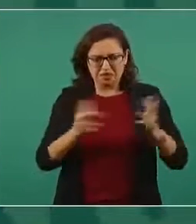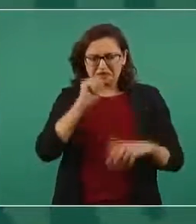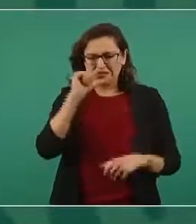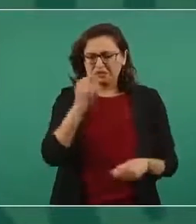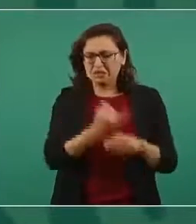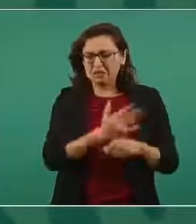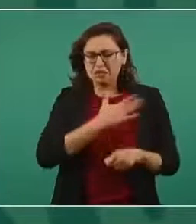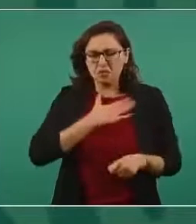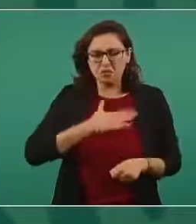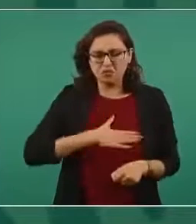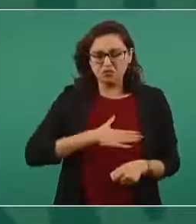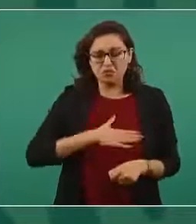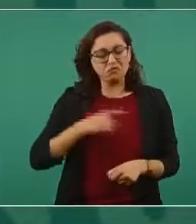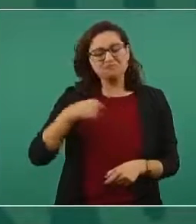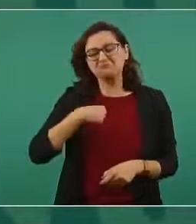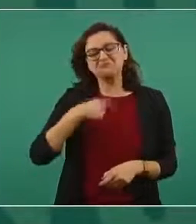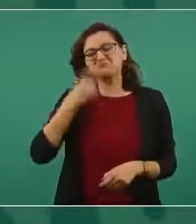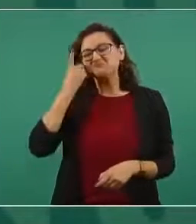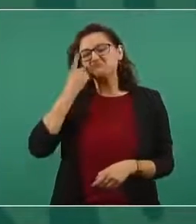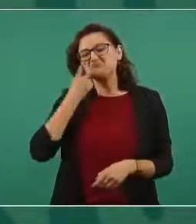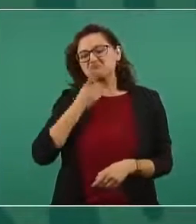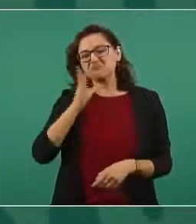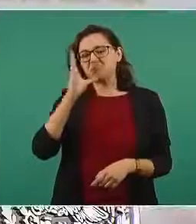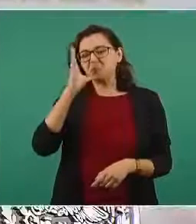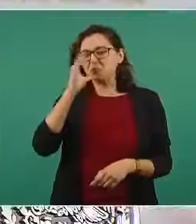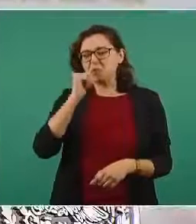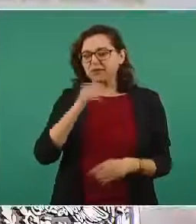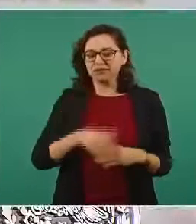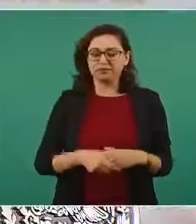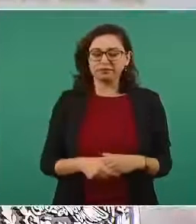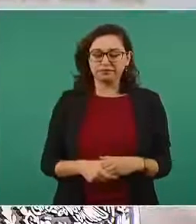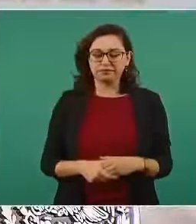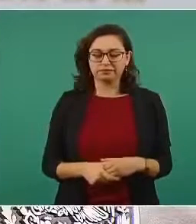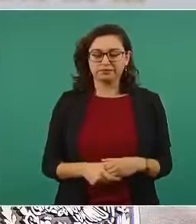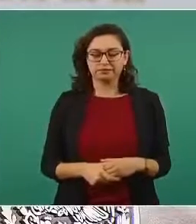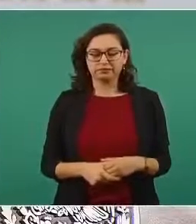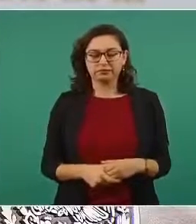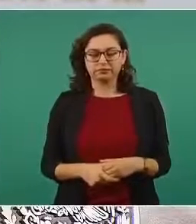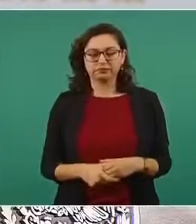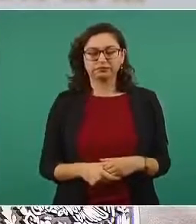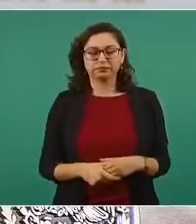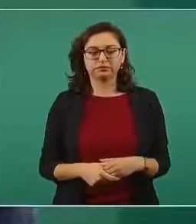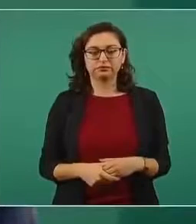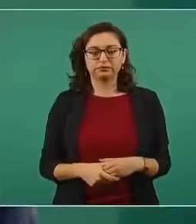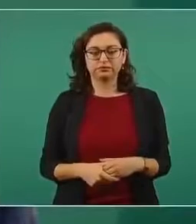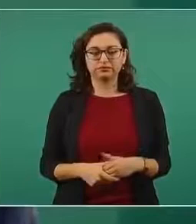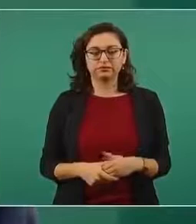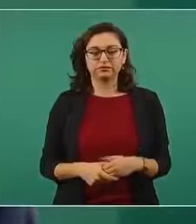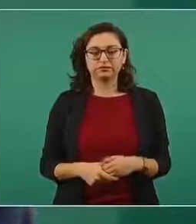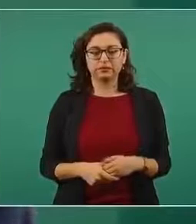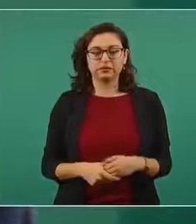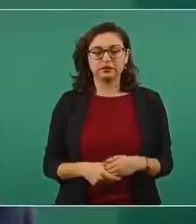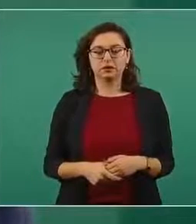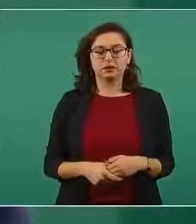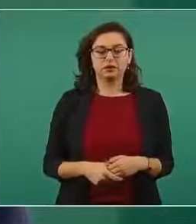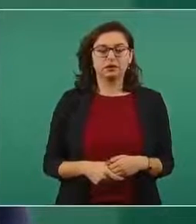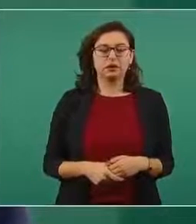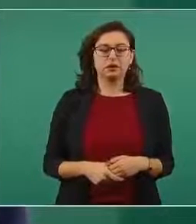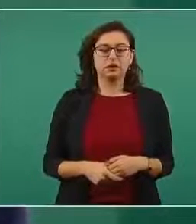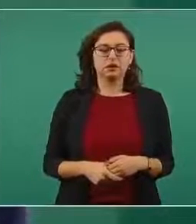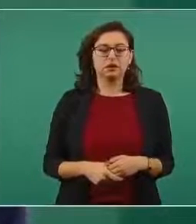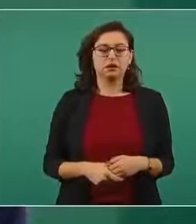hay veces ahora no pero en otros tiempos cuando